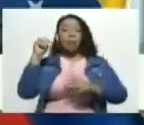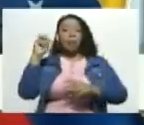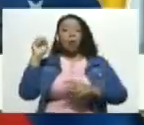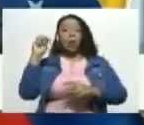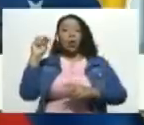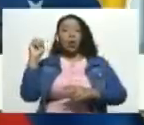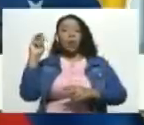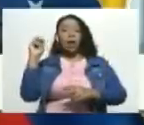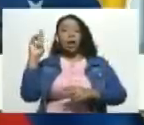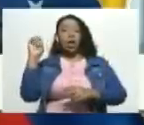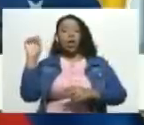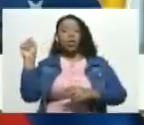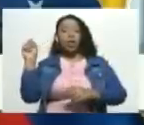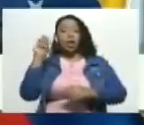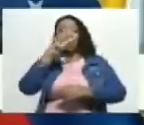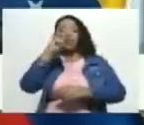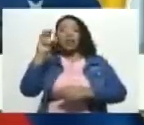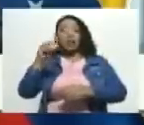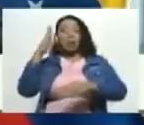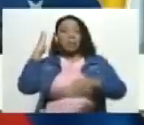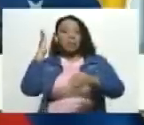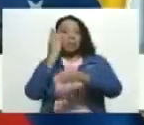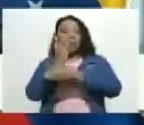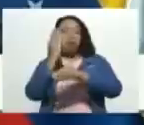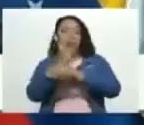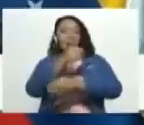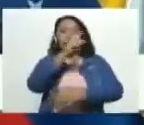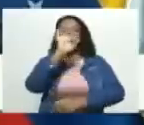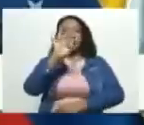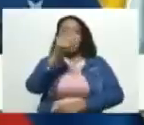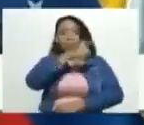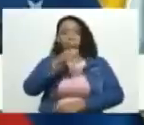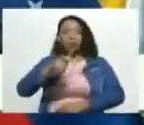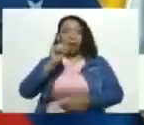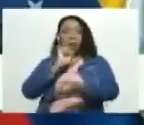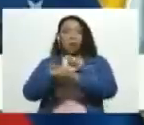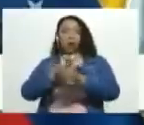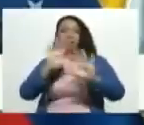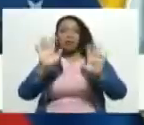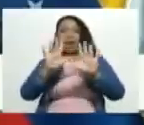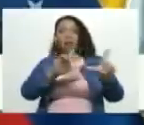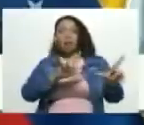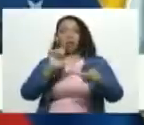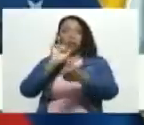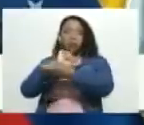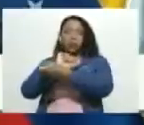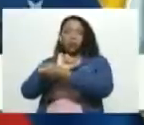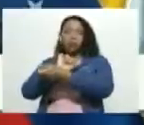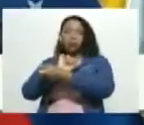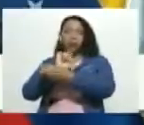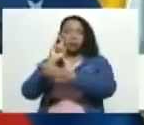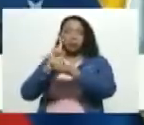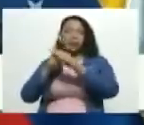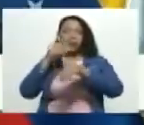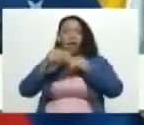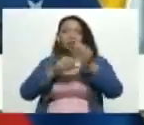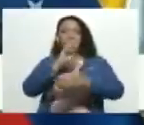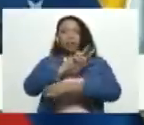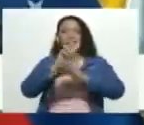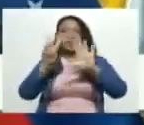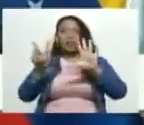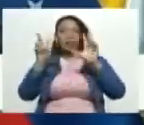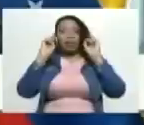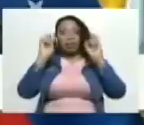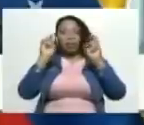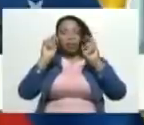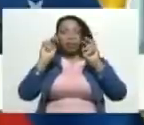acordado 30 órdenes de aprehensión hay 3 personas detenidas que ya fueron acusadas se han realizado 27 allanamientos y